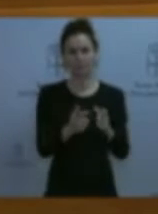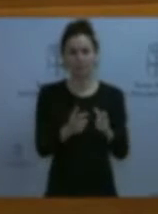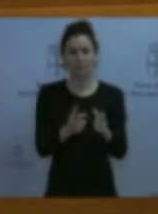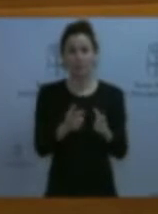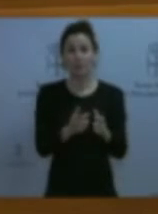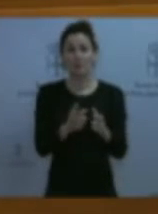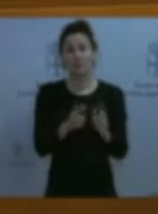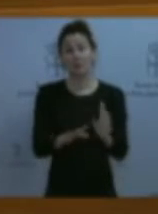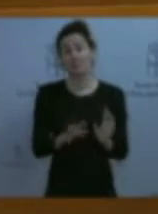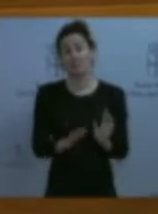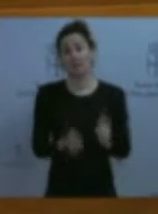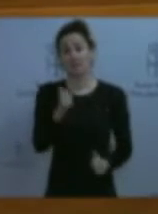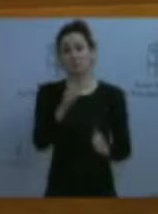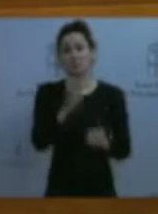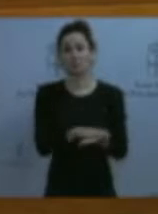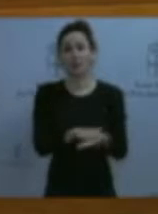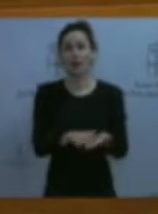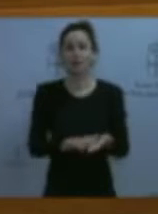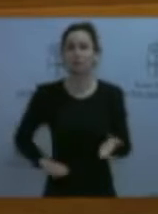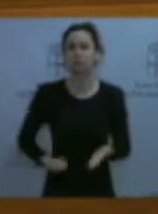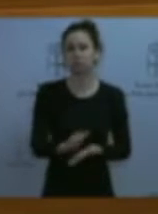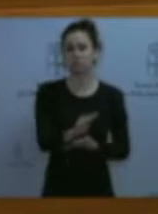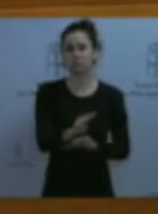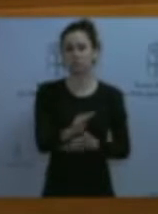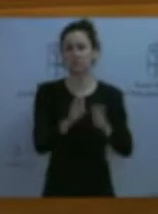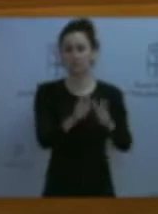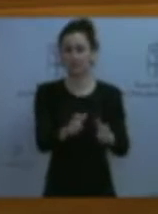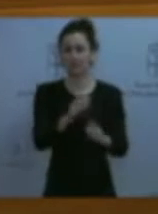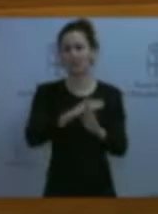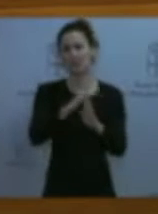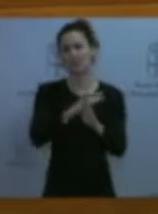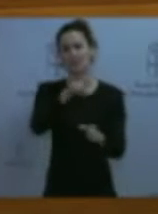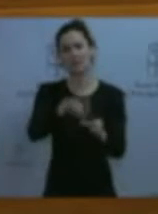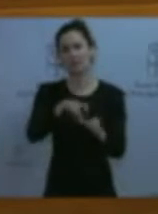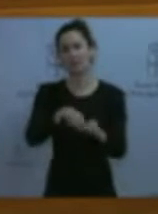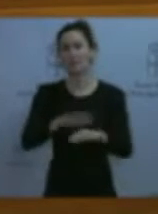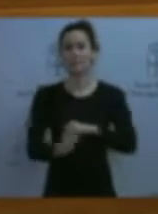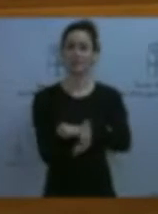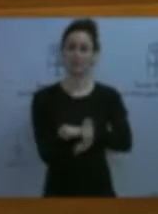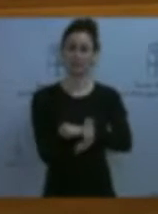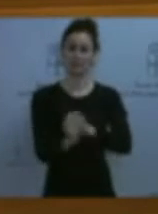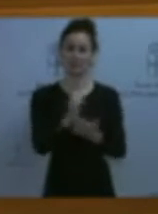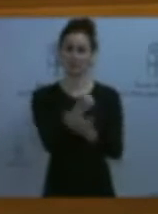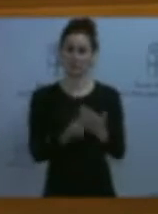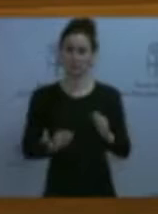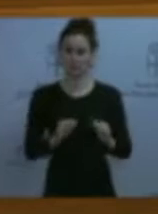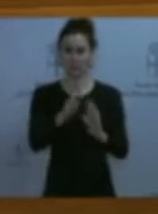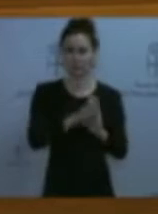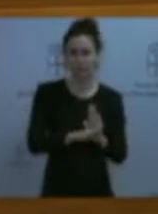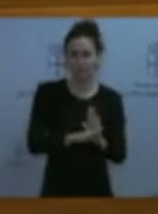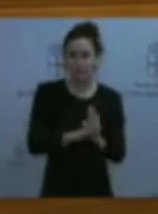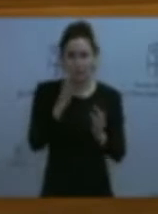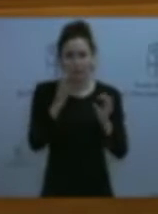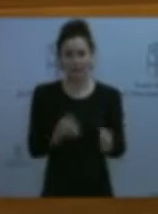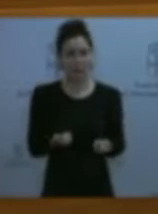hablamos de los fondos de ayudas al sector. Y los niveles de participación en las estrategias y en el diseño de los programas son realmente